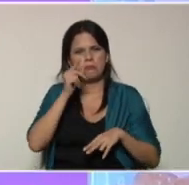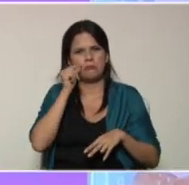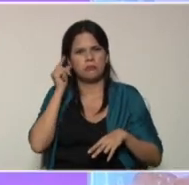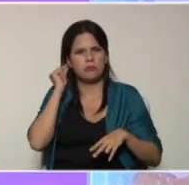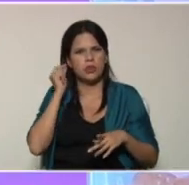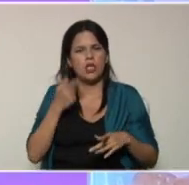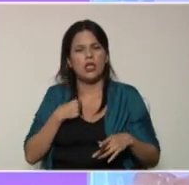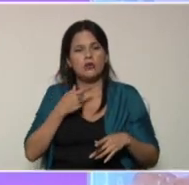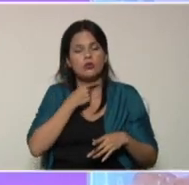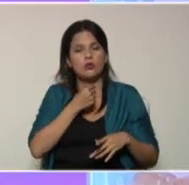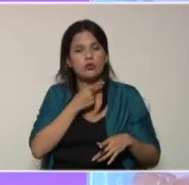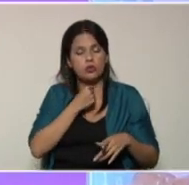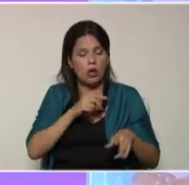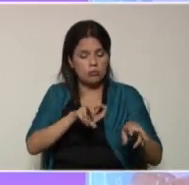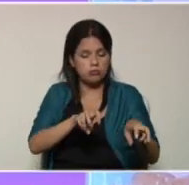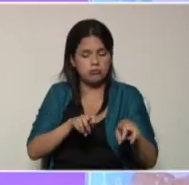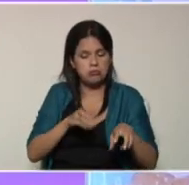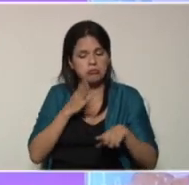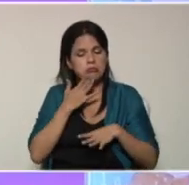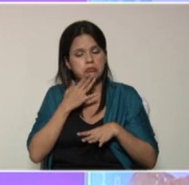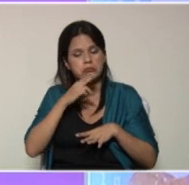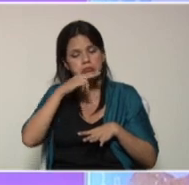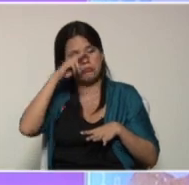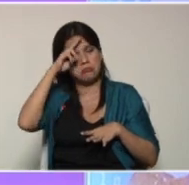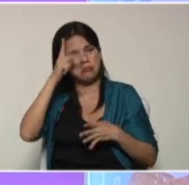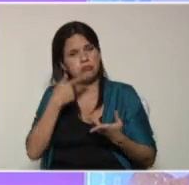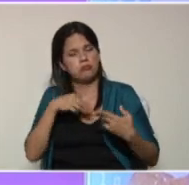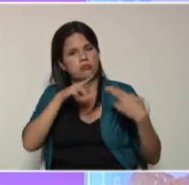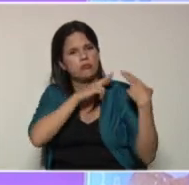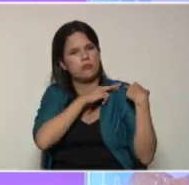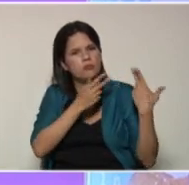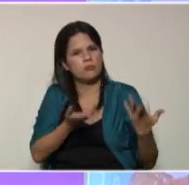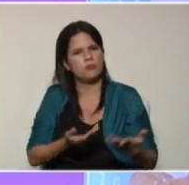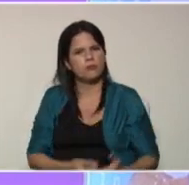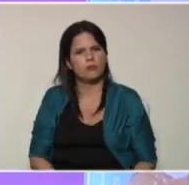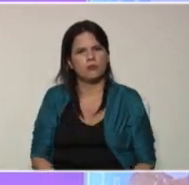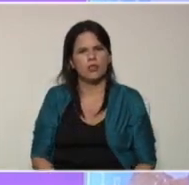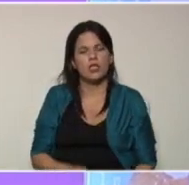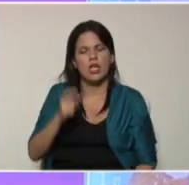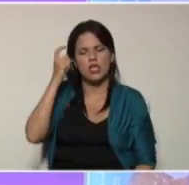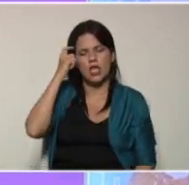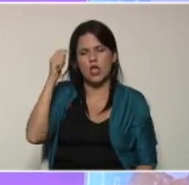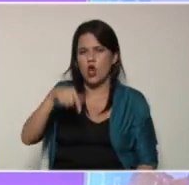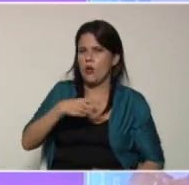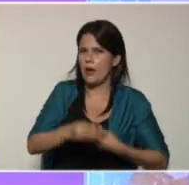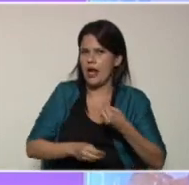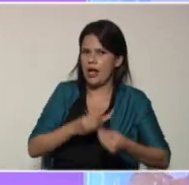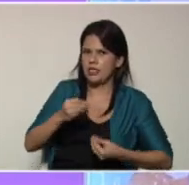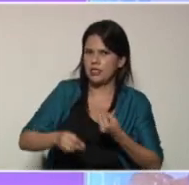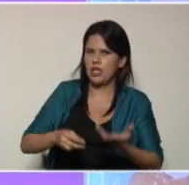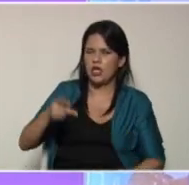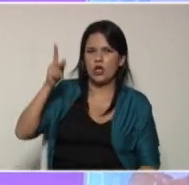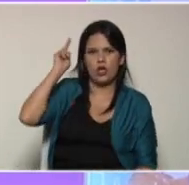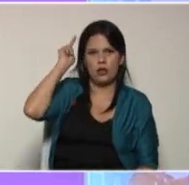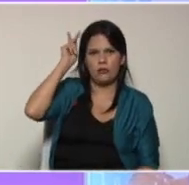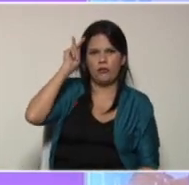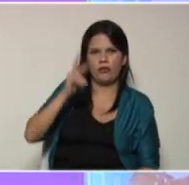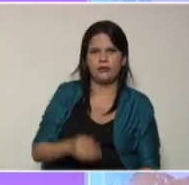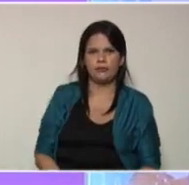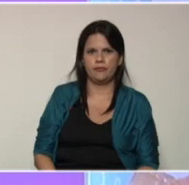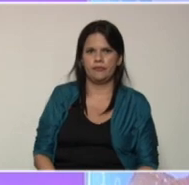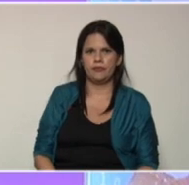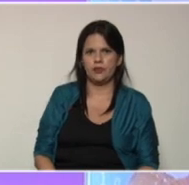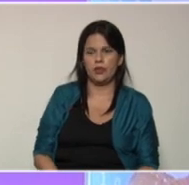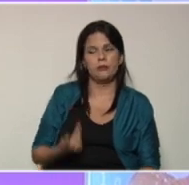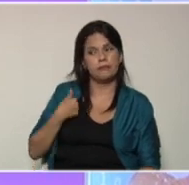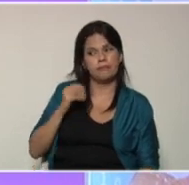poder sembrar con sus padres, madres y representantes y el día de hoy además lo van a hacer con nuestras profesoras Jenny Martínez y Heiler Lara. Así